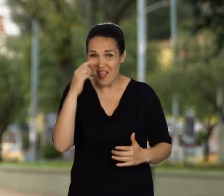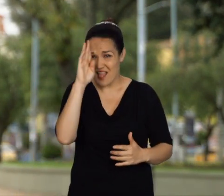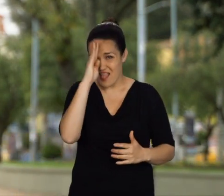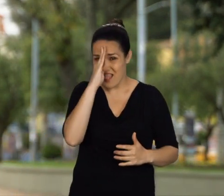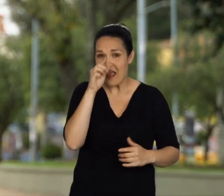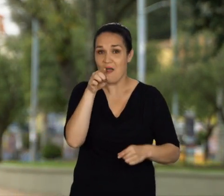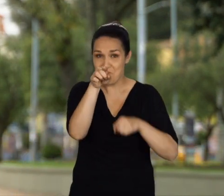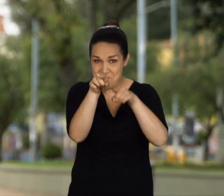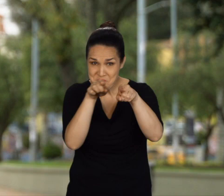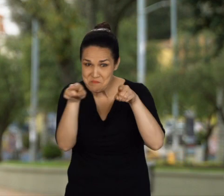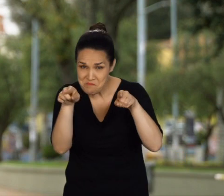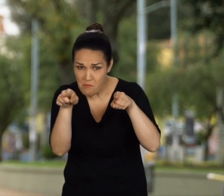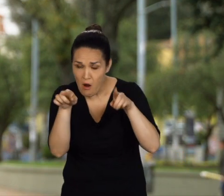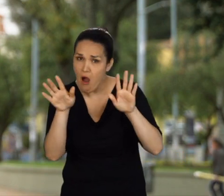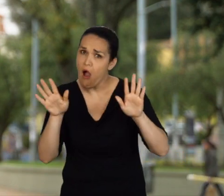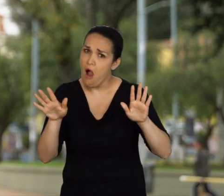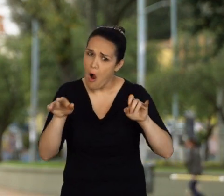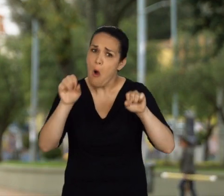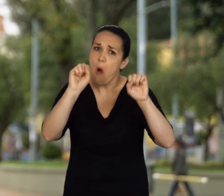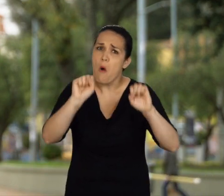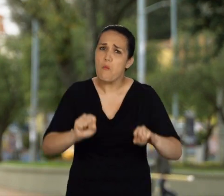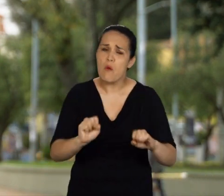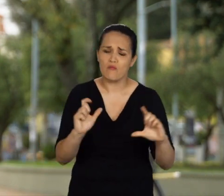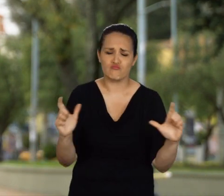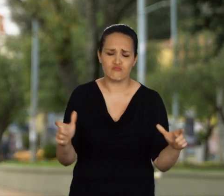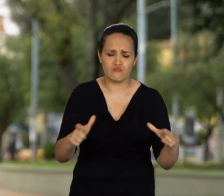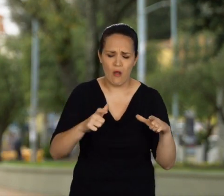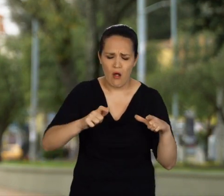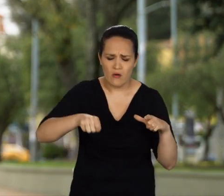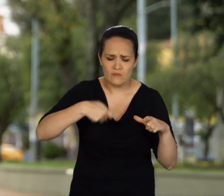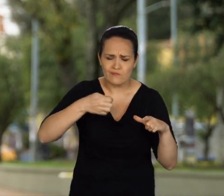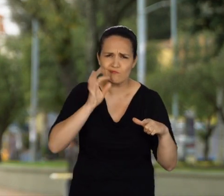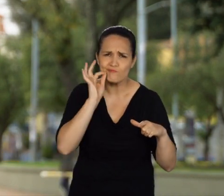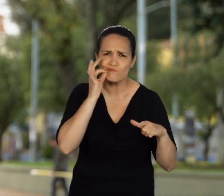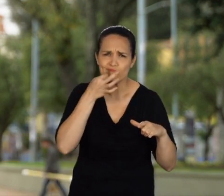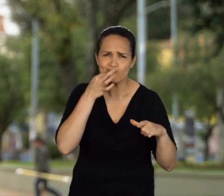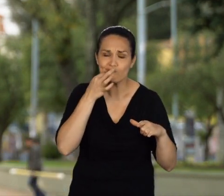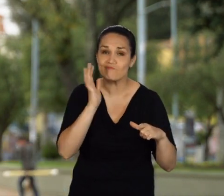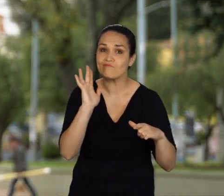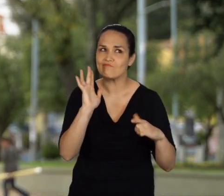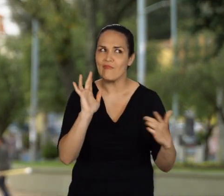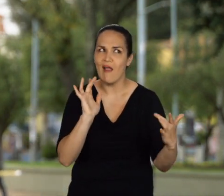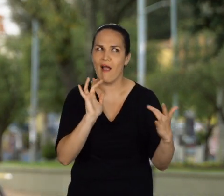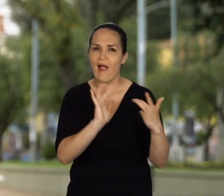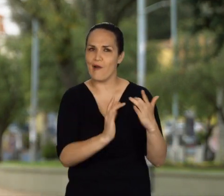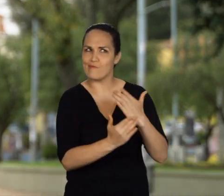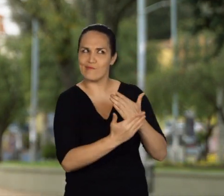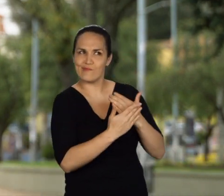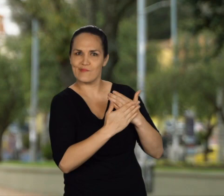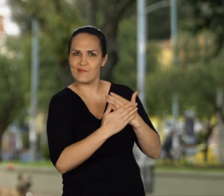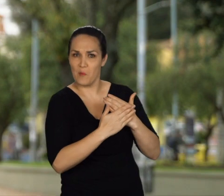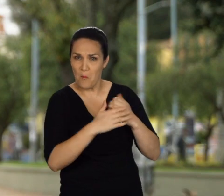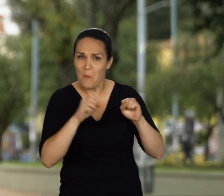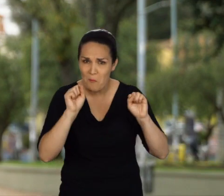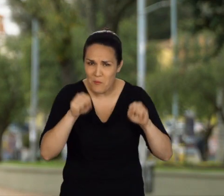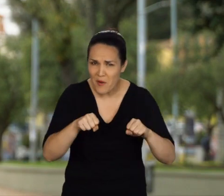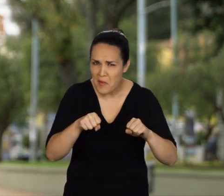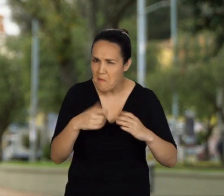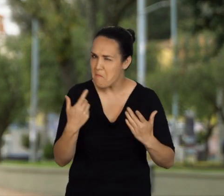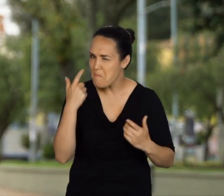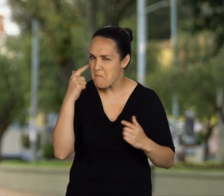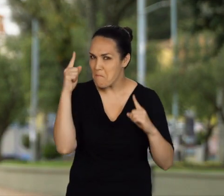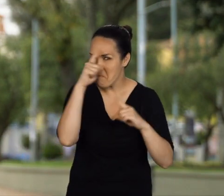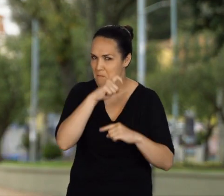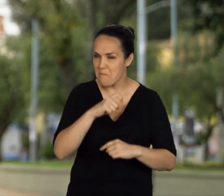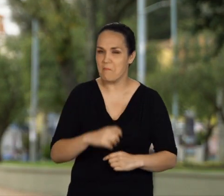mal. Pero, ¿será posible preparar un delicioso plato siguiendo las indicaciones y recomendaciones de los